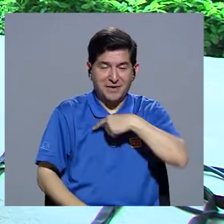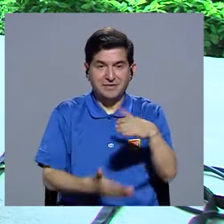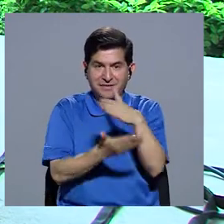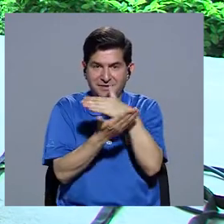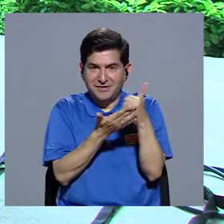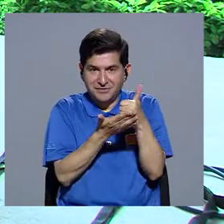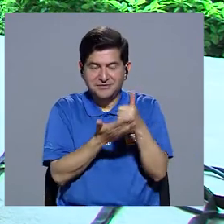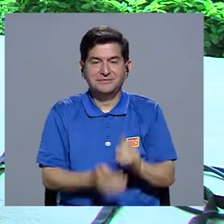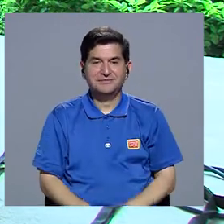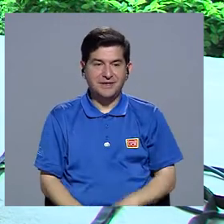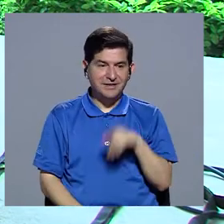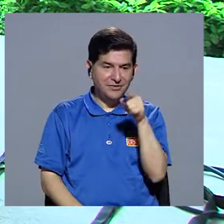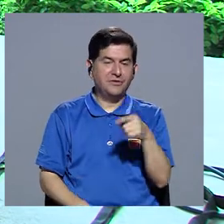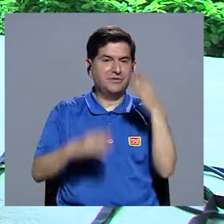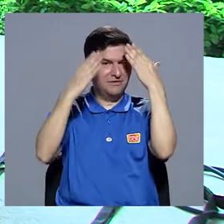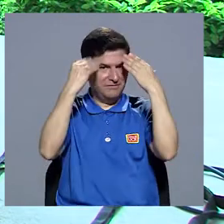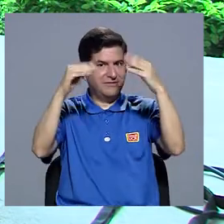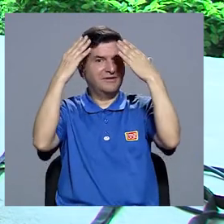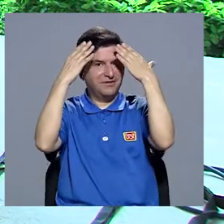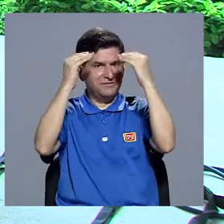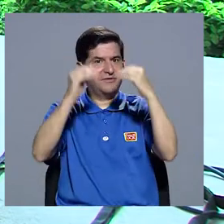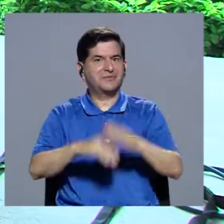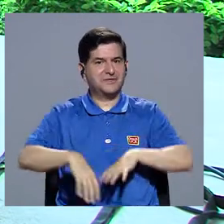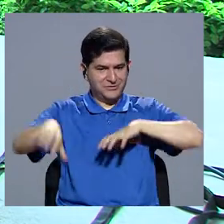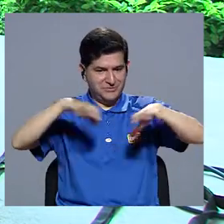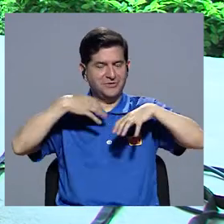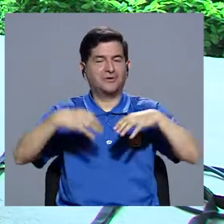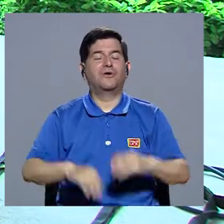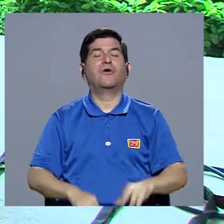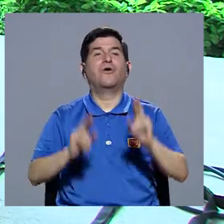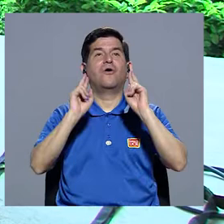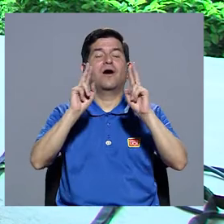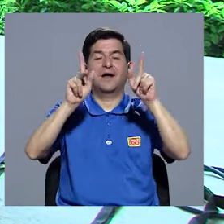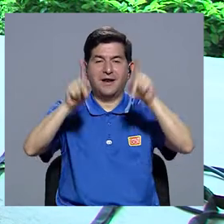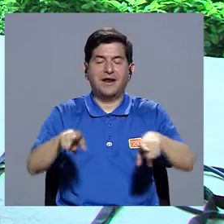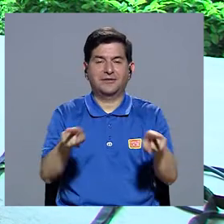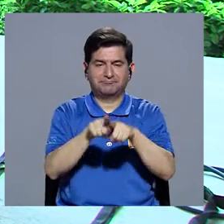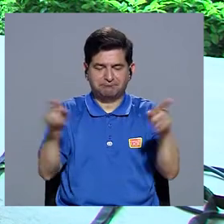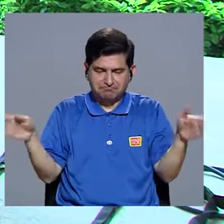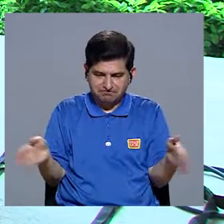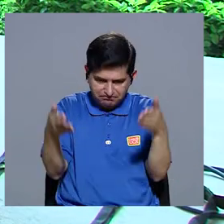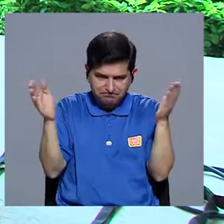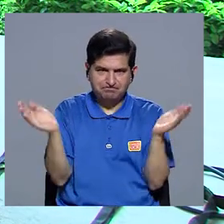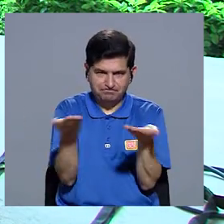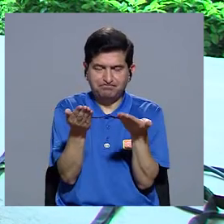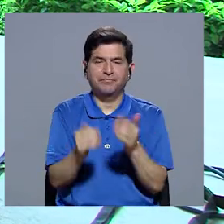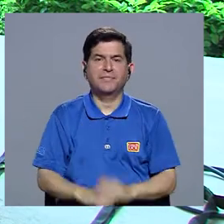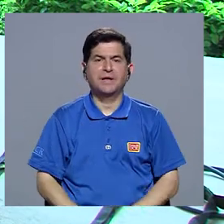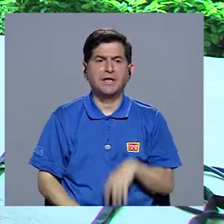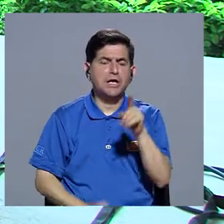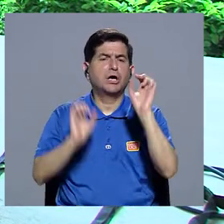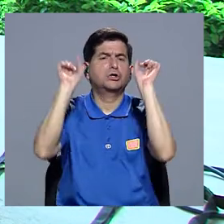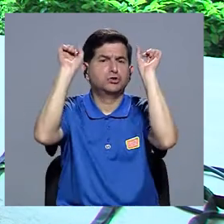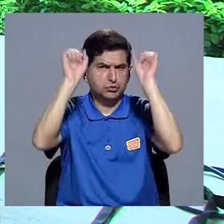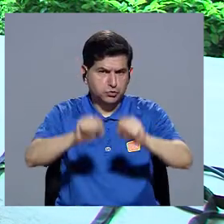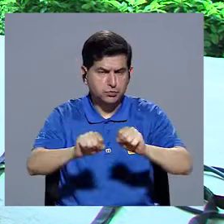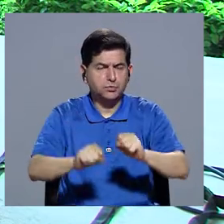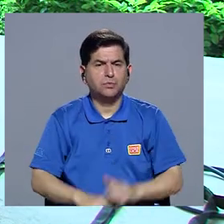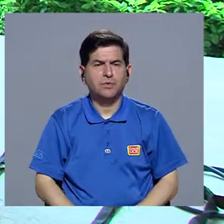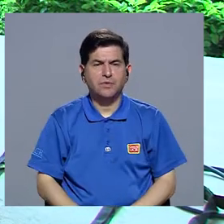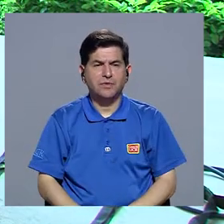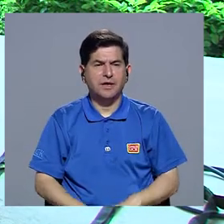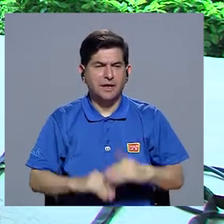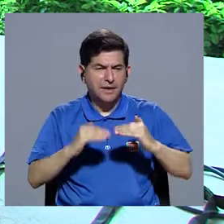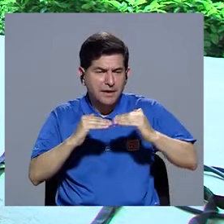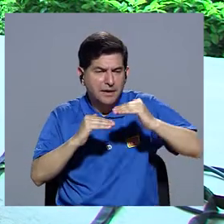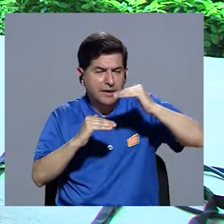de, ¿verdad? De esta información acerca de esos ejercicios. Ojalá las personas tal vez también se motiven, ¿verdad? Y puedan hacer un